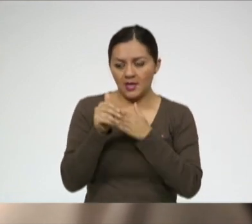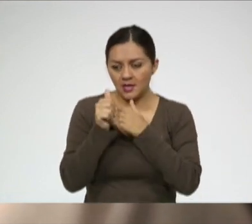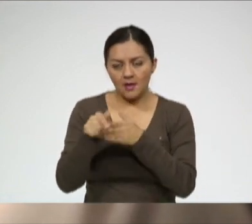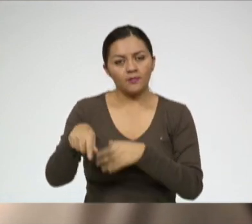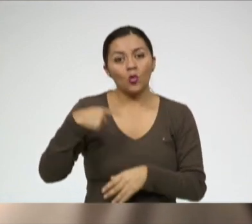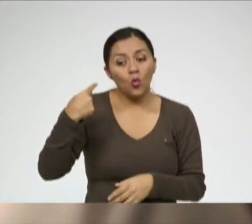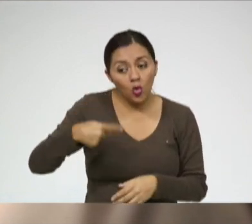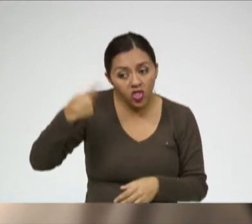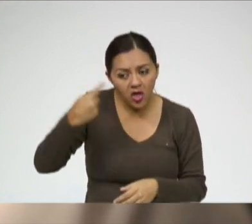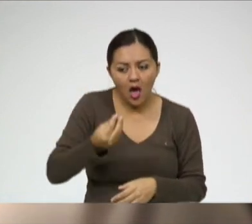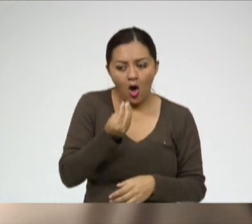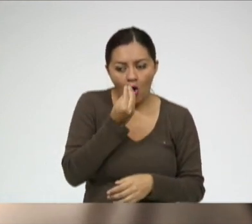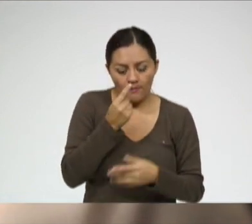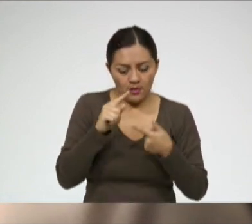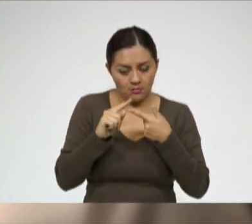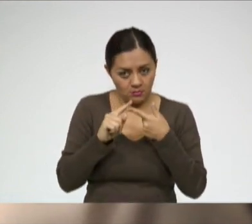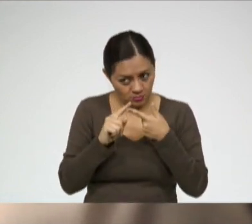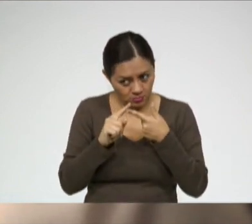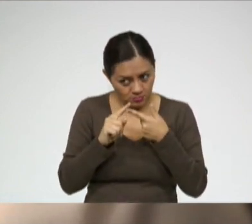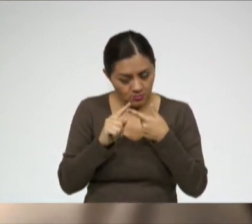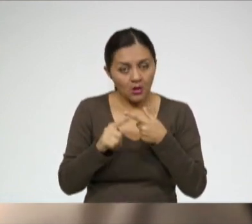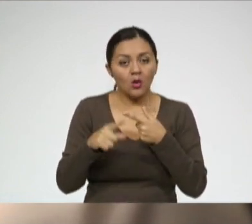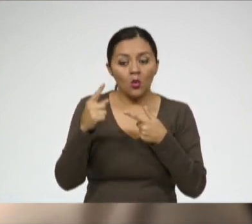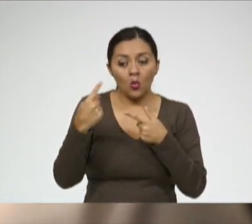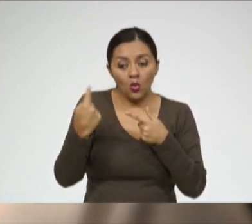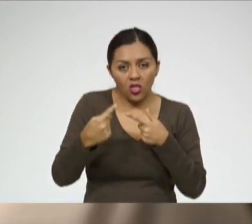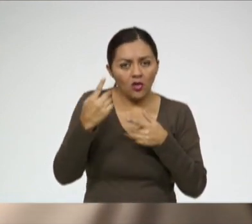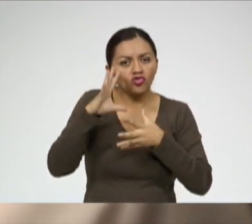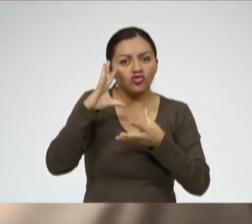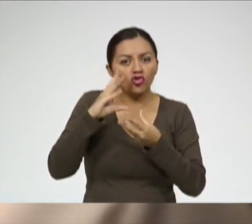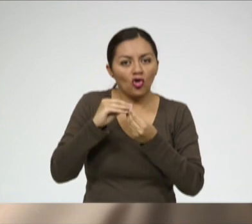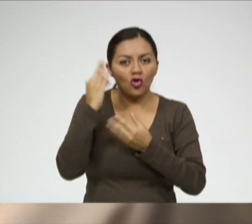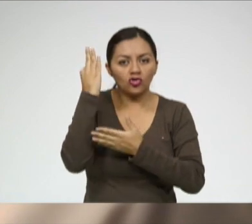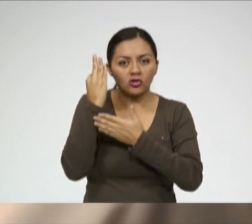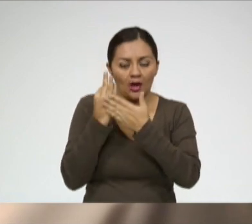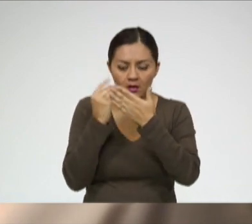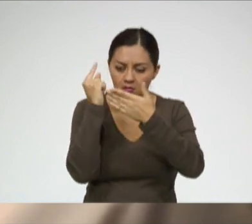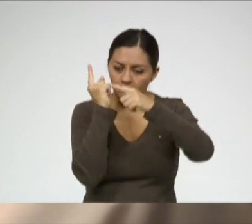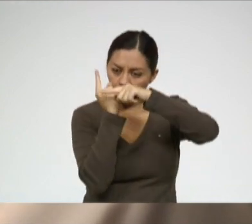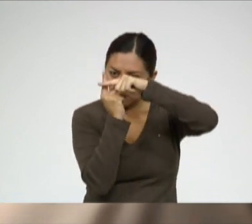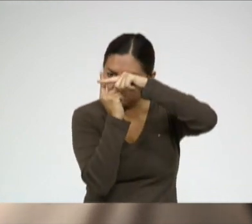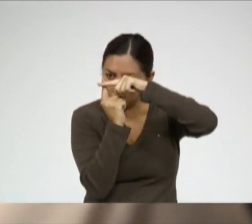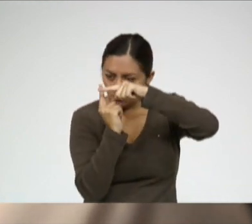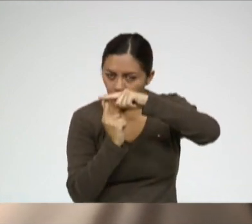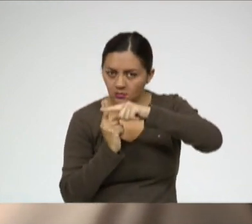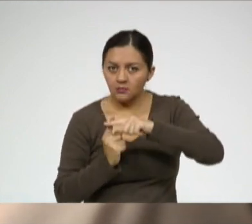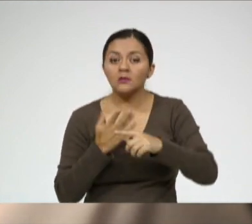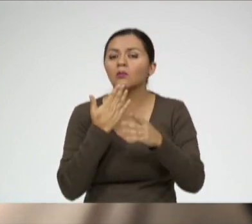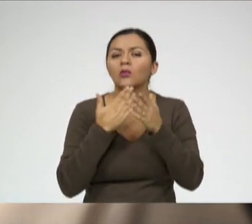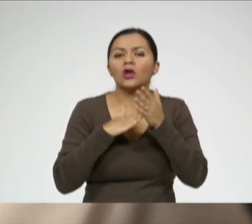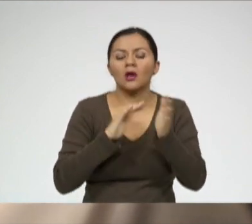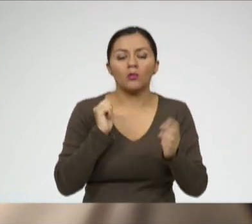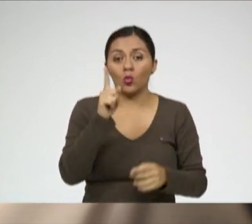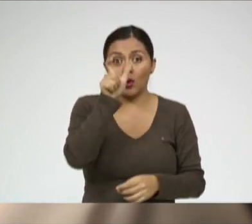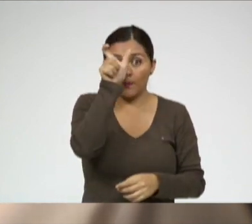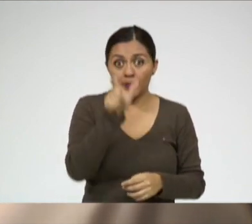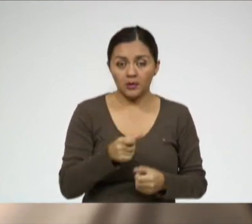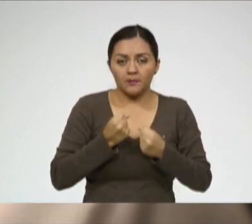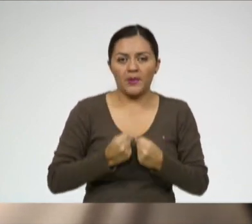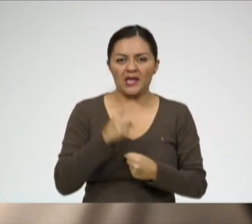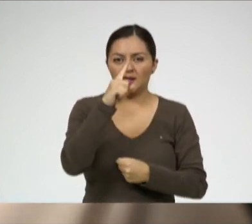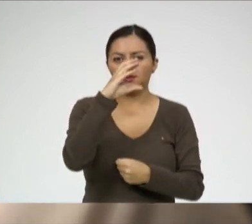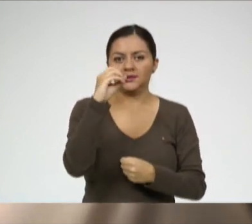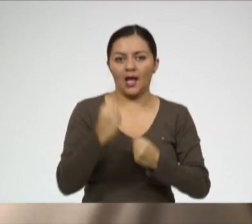diarias que él necesita comer. Eso se llama el valor calórico total. Si un paciente, por ejemplo, tiene un peso de 50 kilos, es